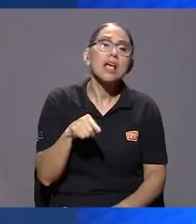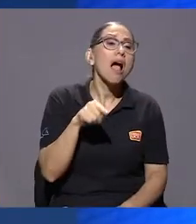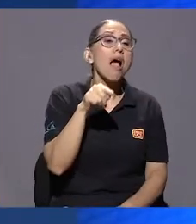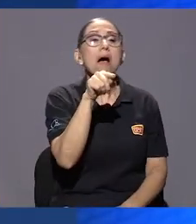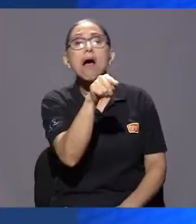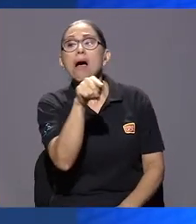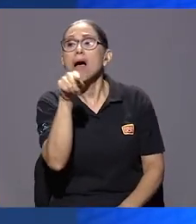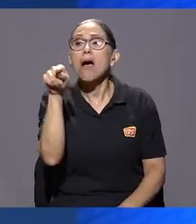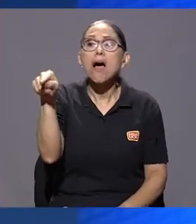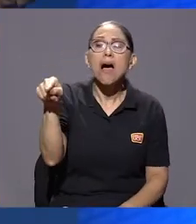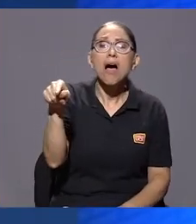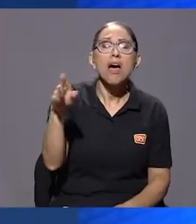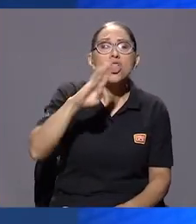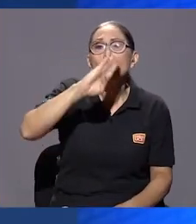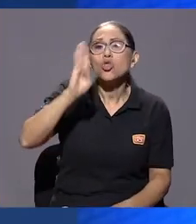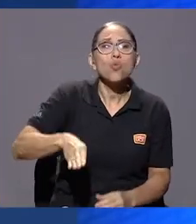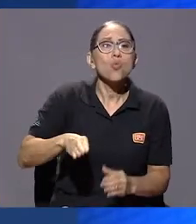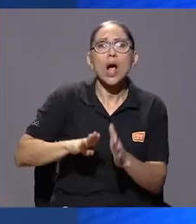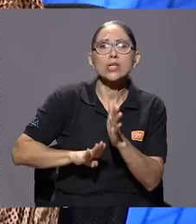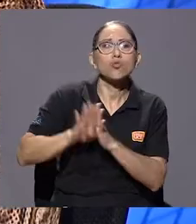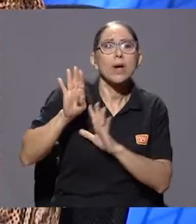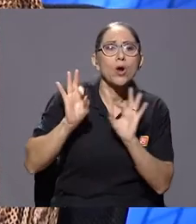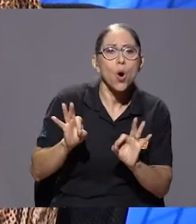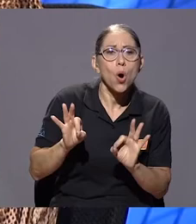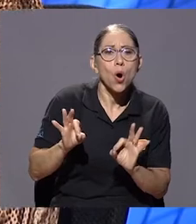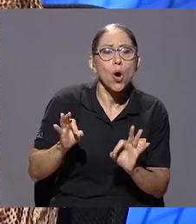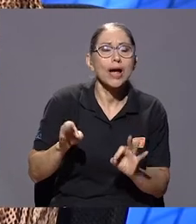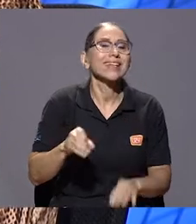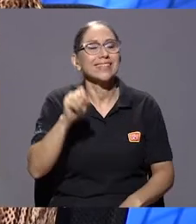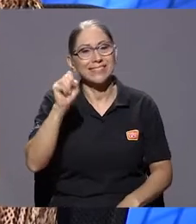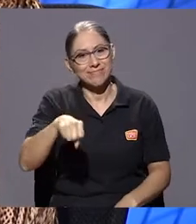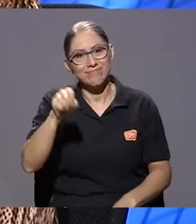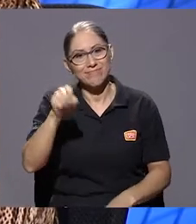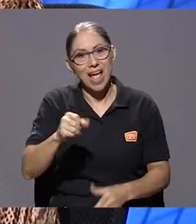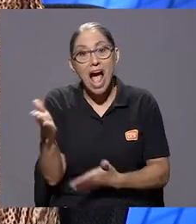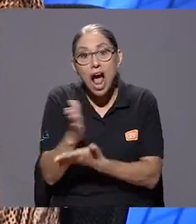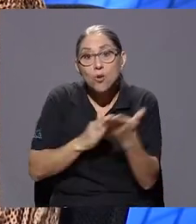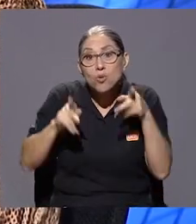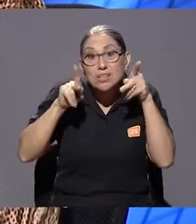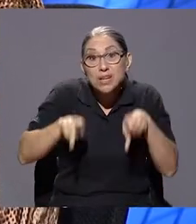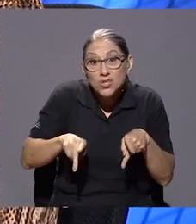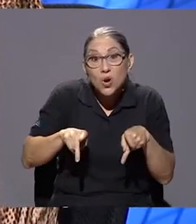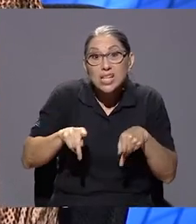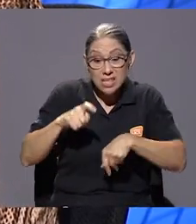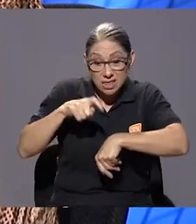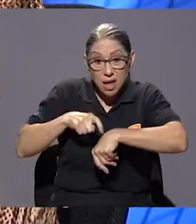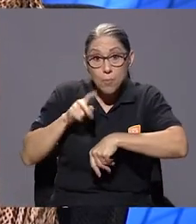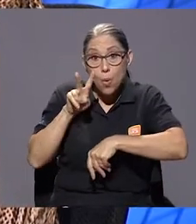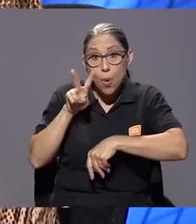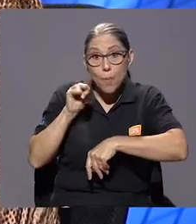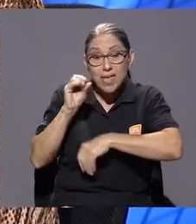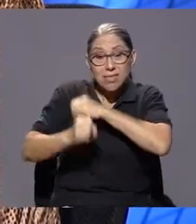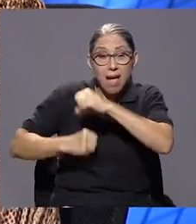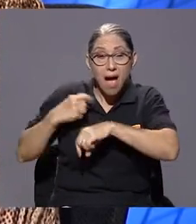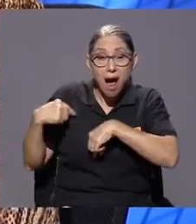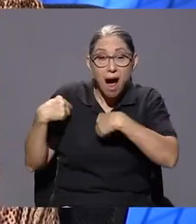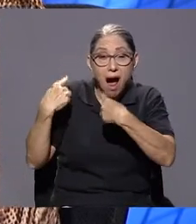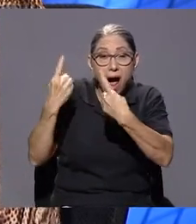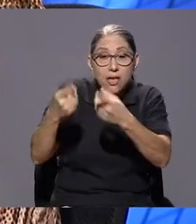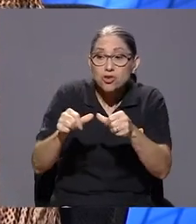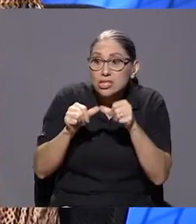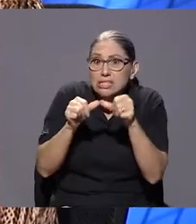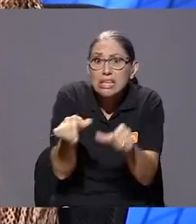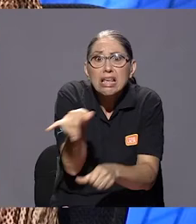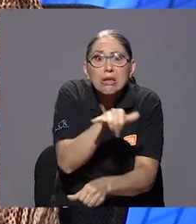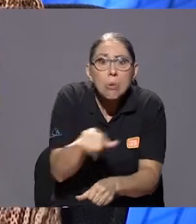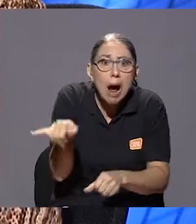sultana nunca lo superó. Sí, hay personas que han pasado 20 años y siguen como si la persona hubiera fallecido el día